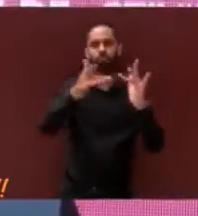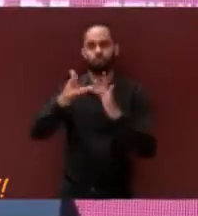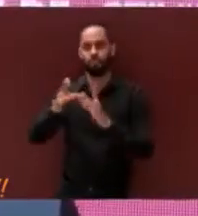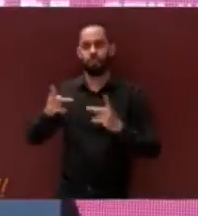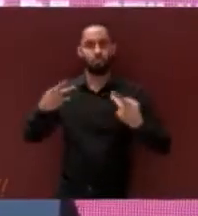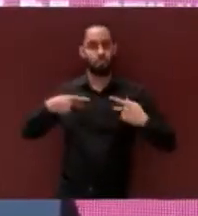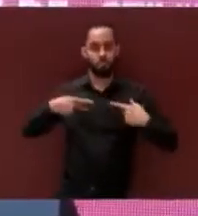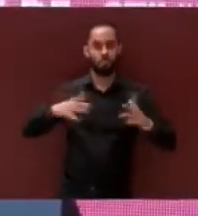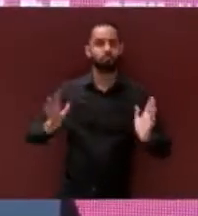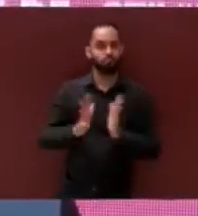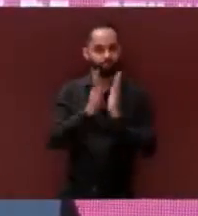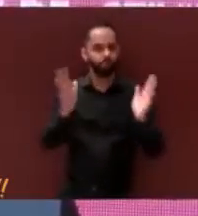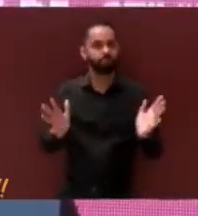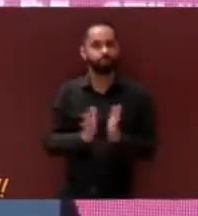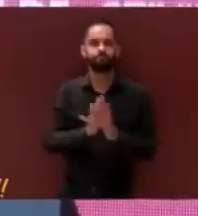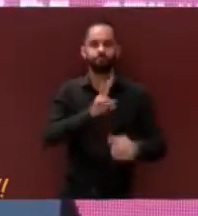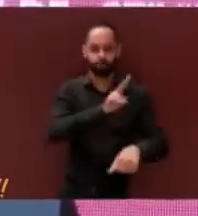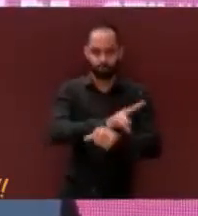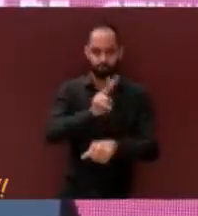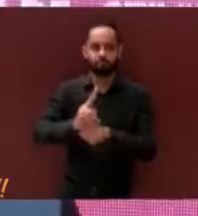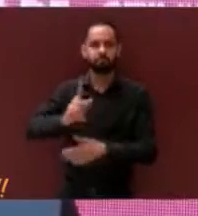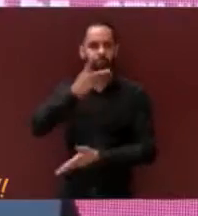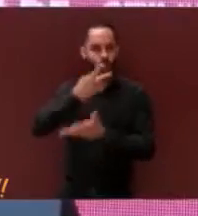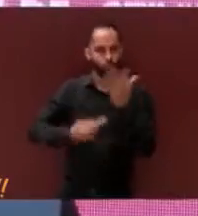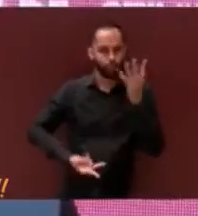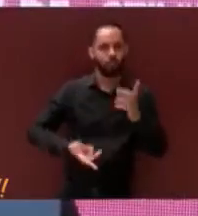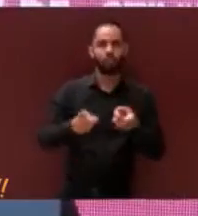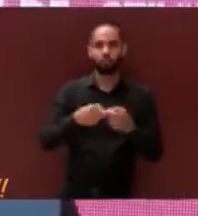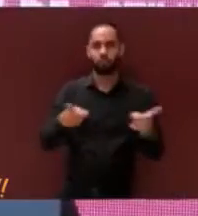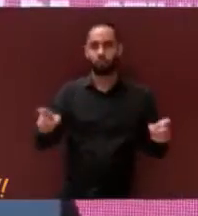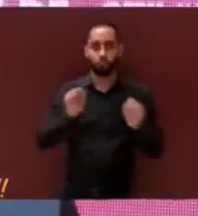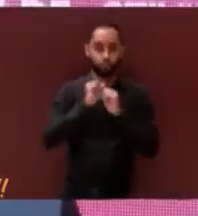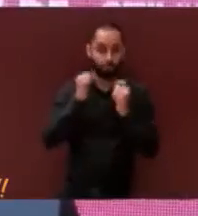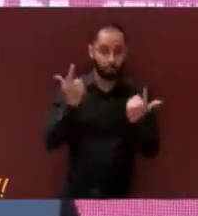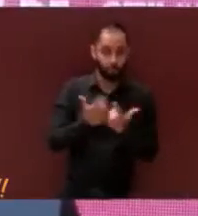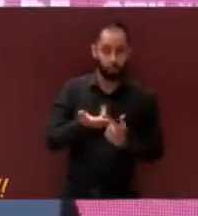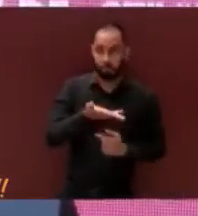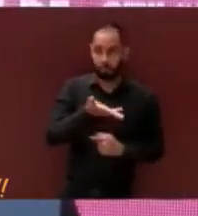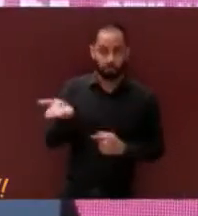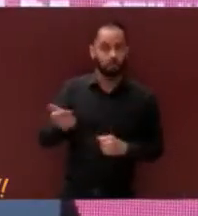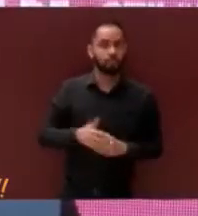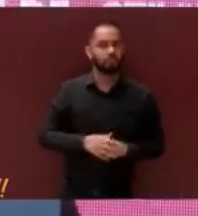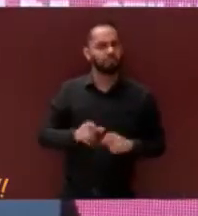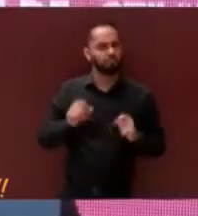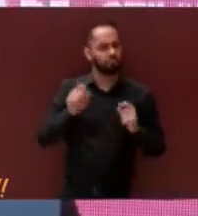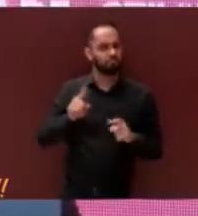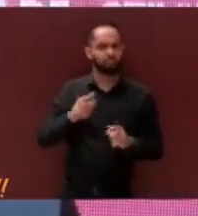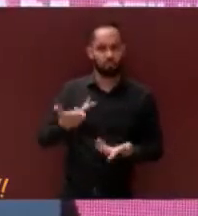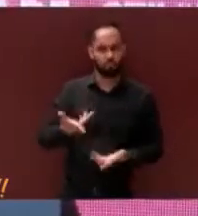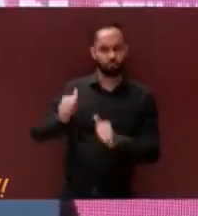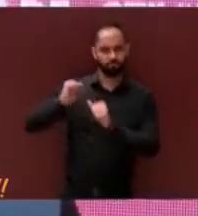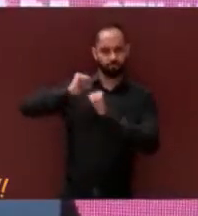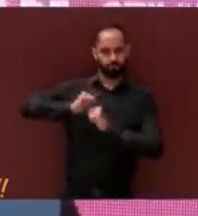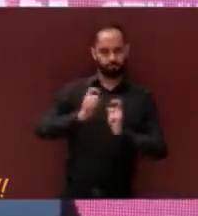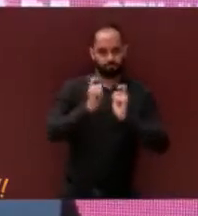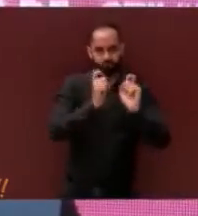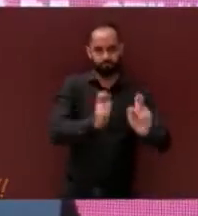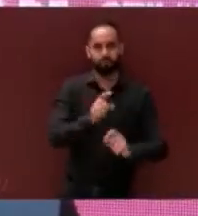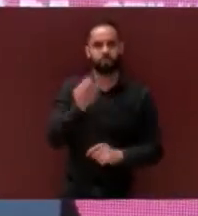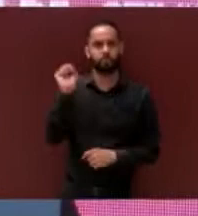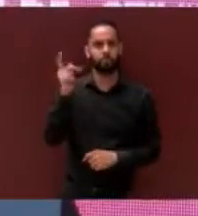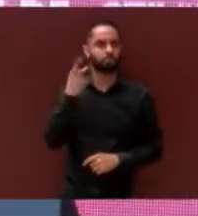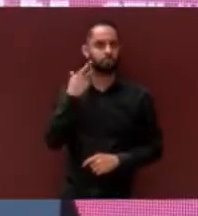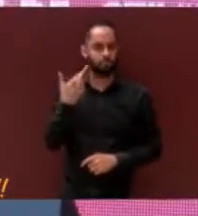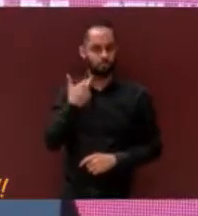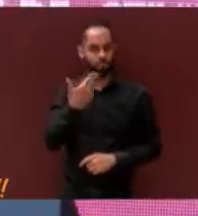social, vigilancia y programas de desarrollo social. Desde aquí asumí, desde que se asumió la titularidad de la sindicatura